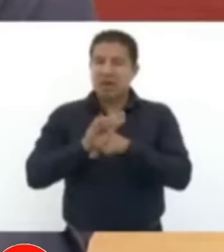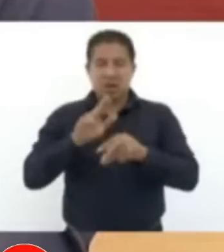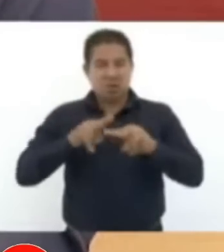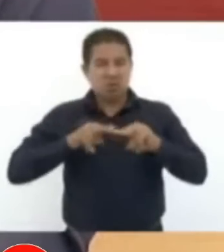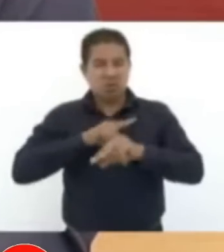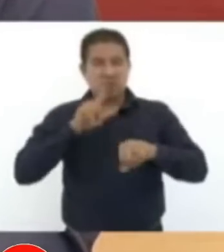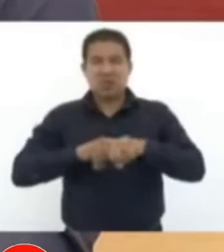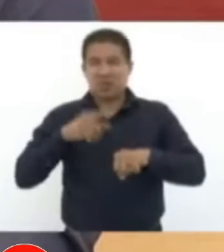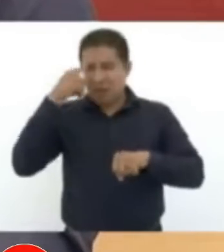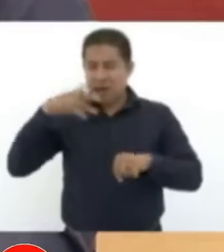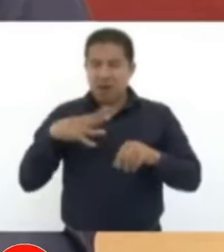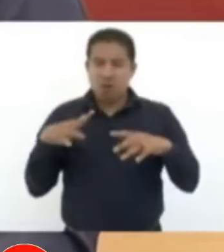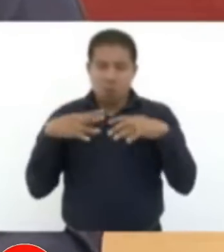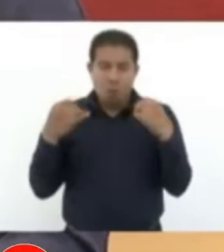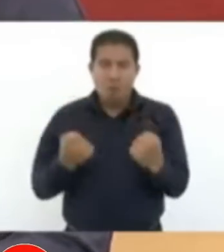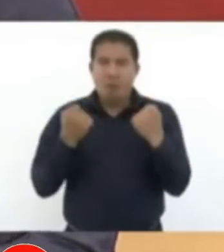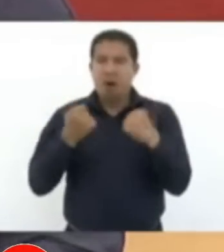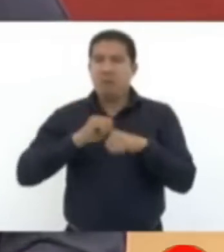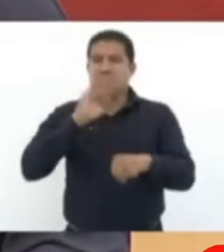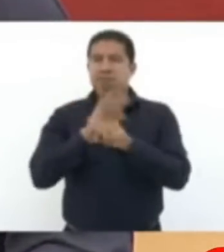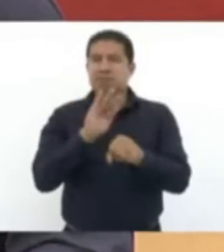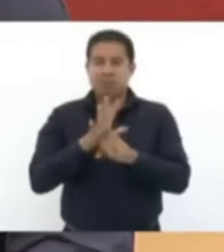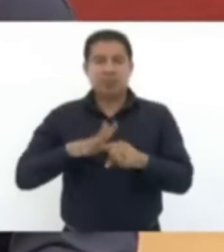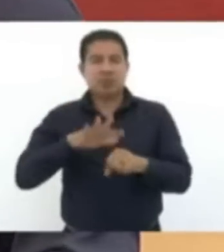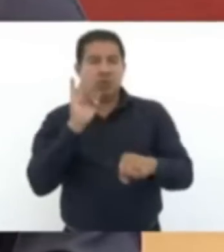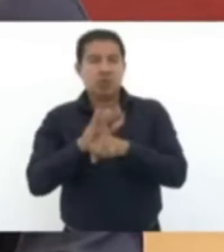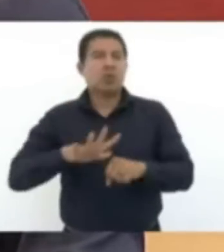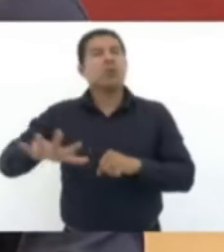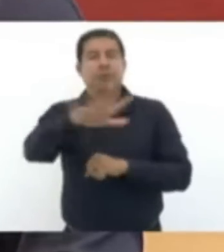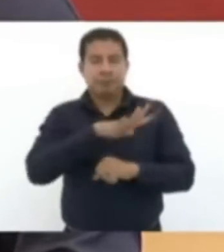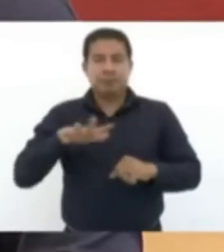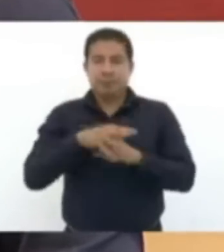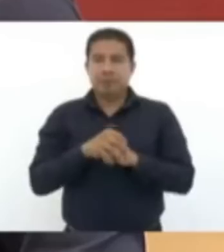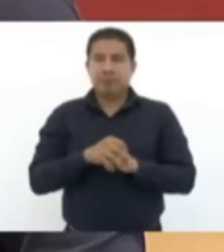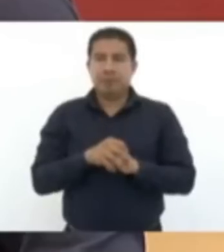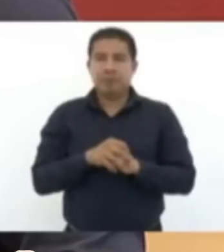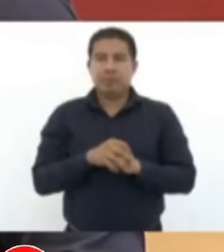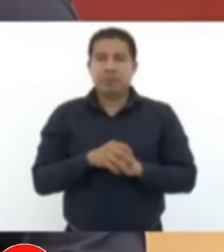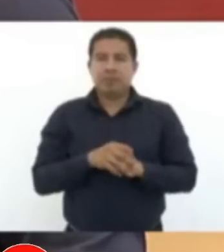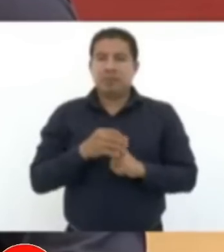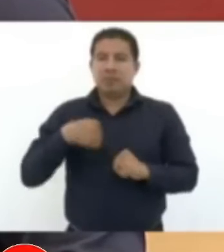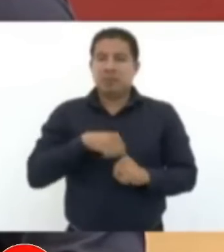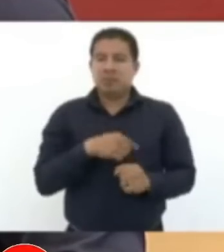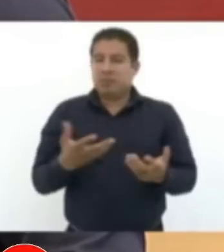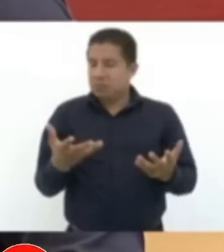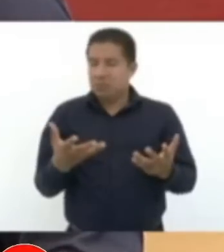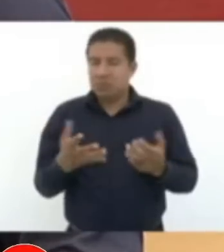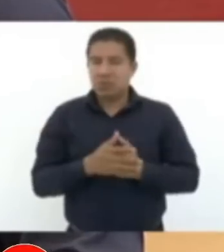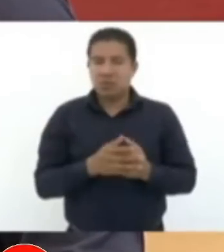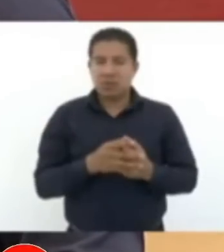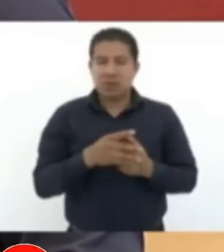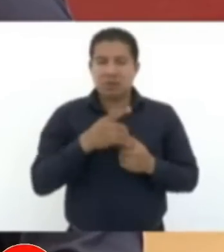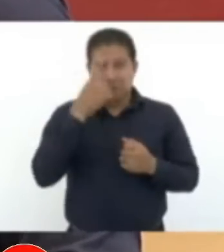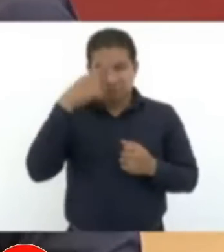para fortalecer el sistema de salud pública. No es un asunto fácil,